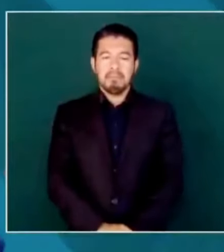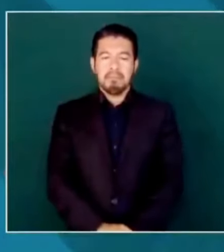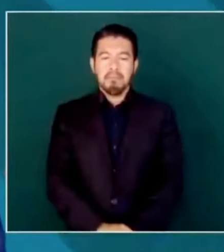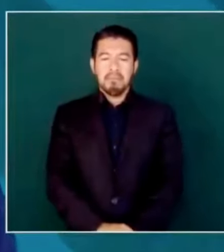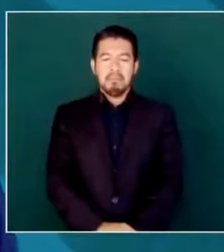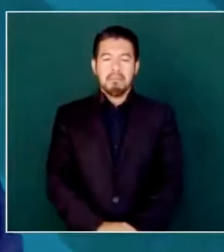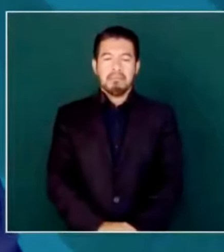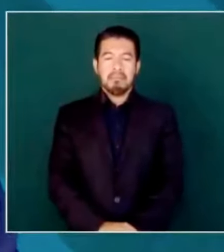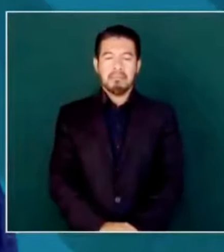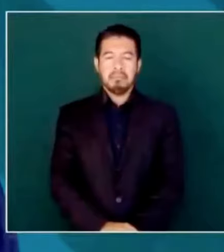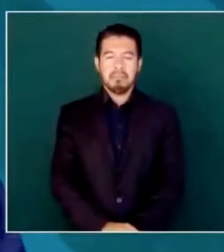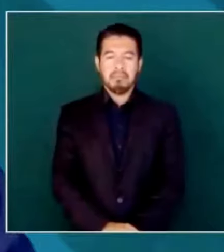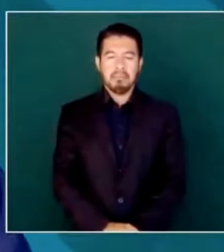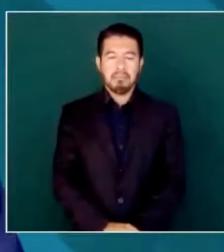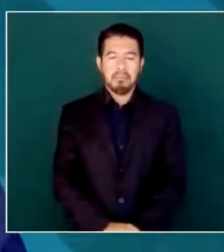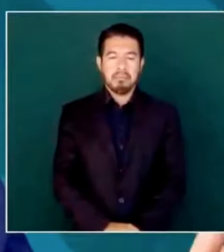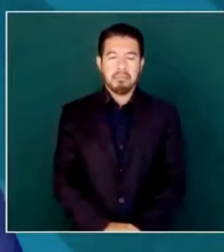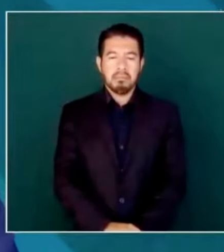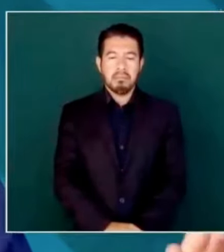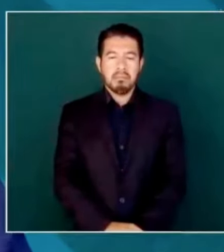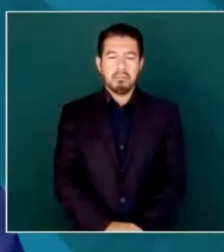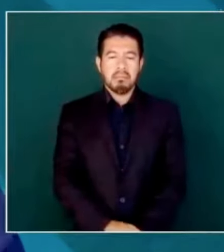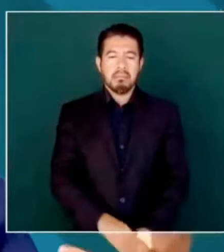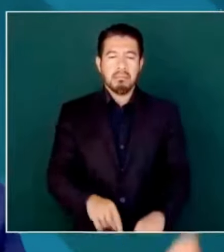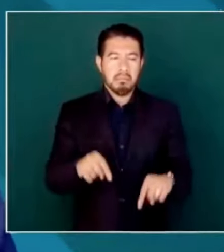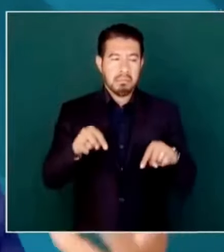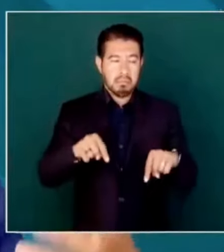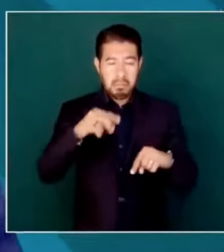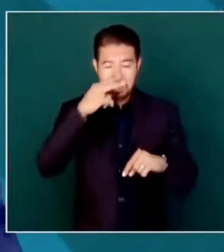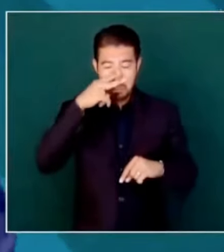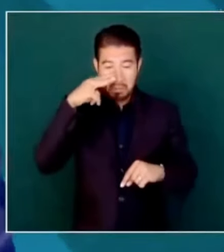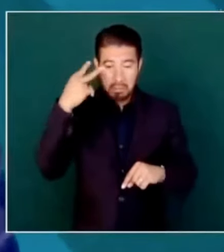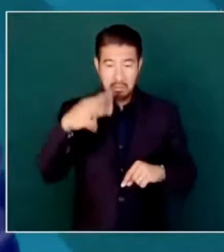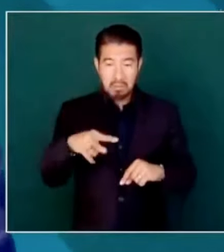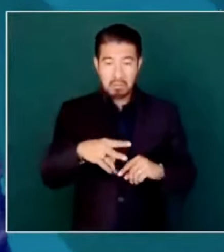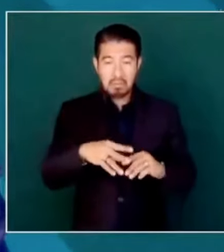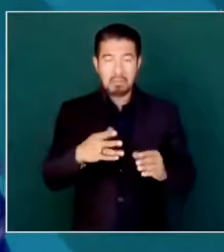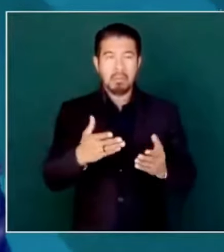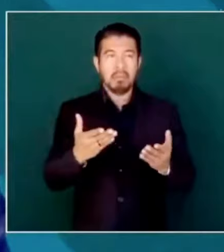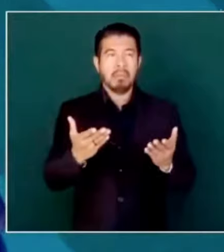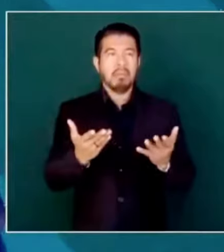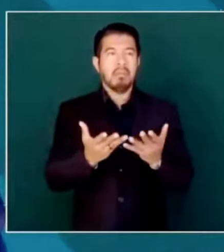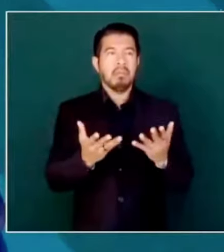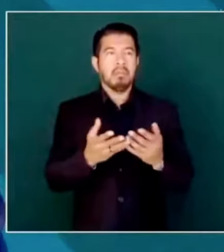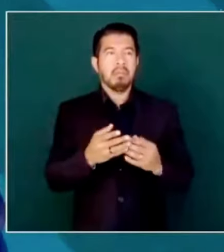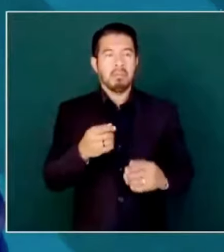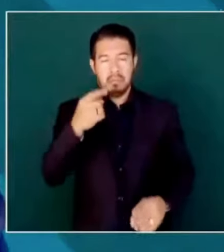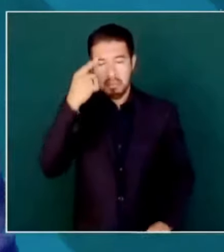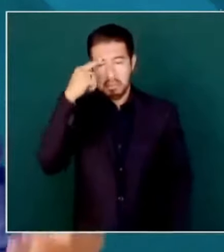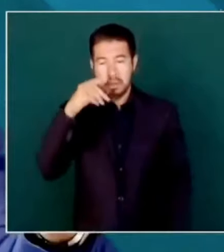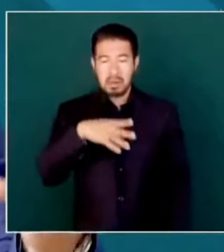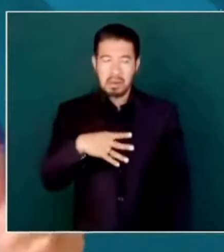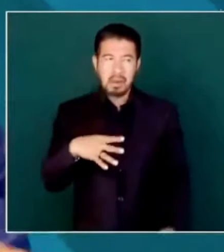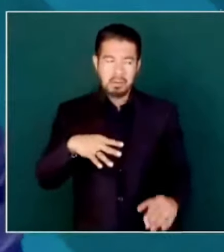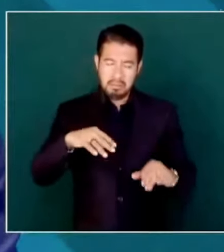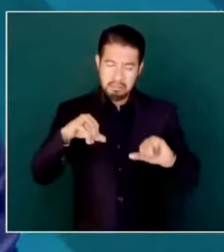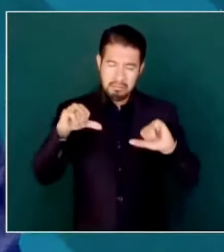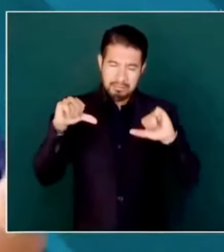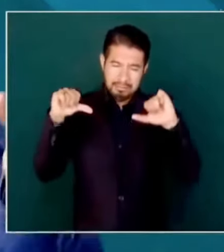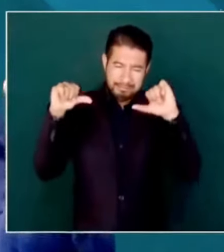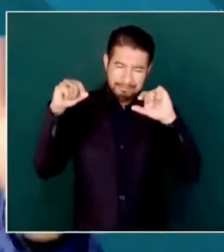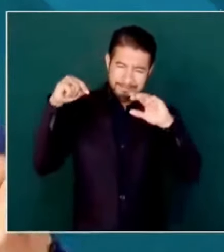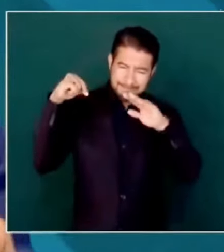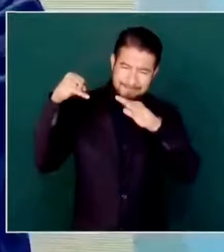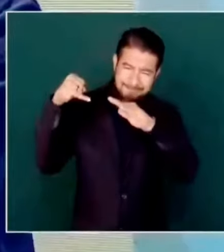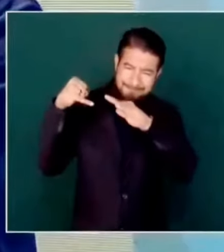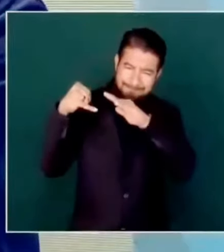Cuando en México se estaba llevando a cabo una transformación profunda, un cambio de mentalidad, una